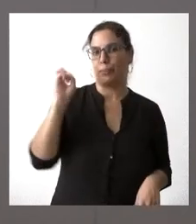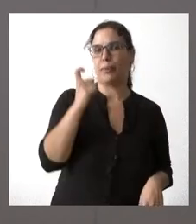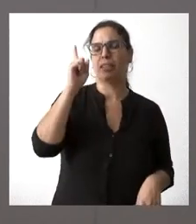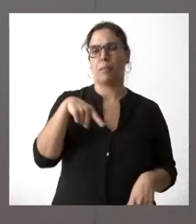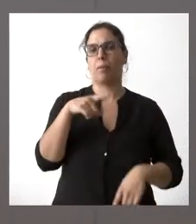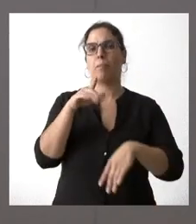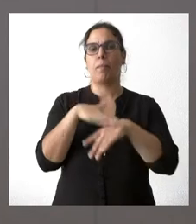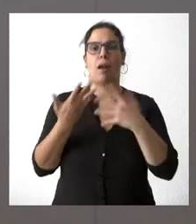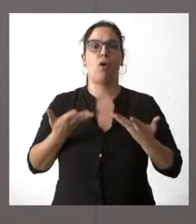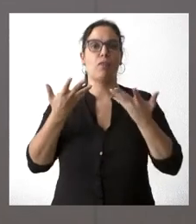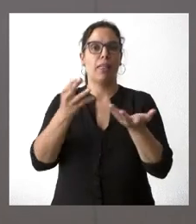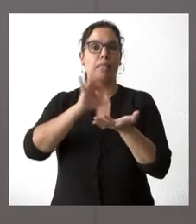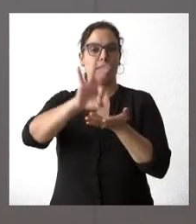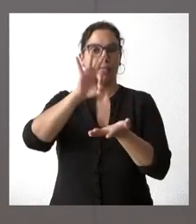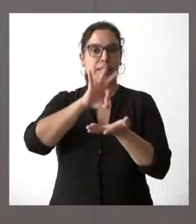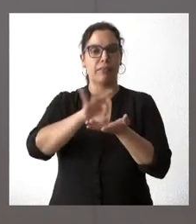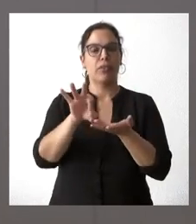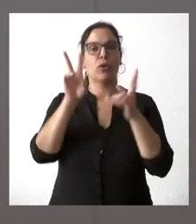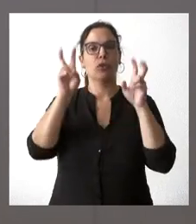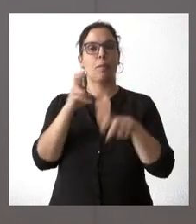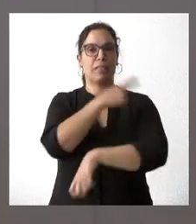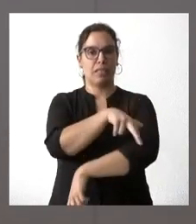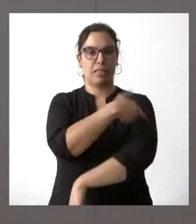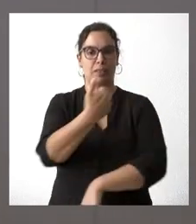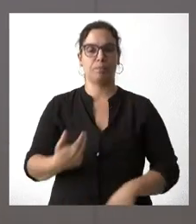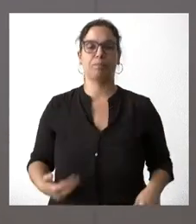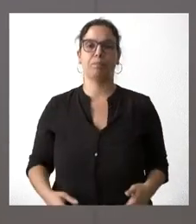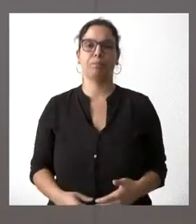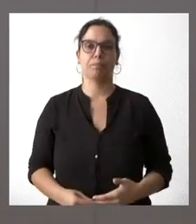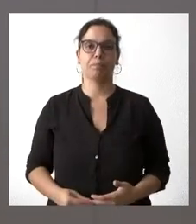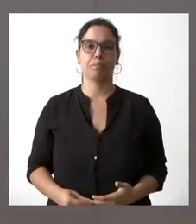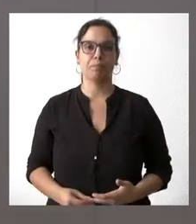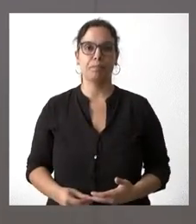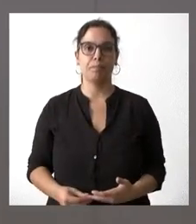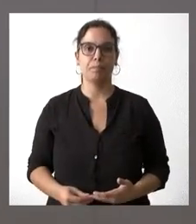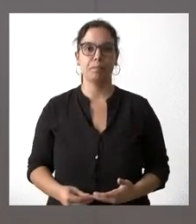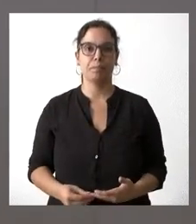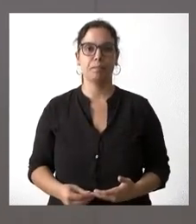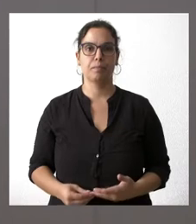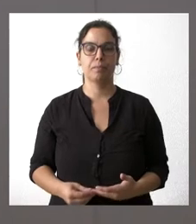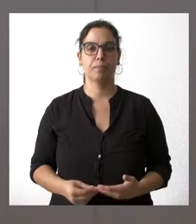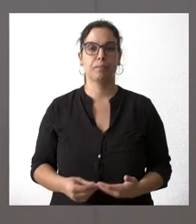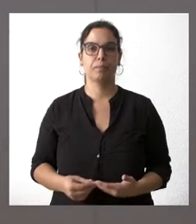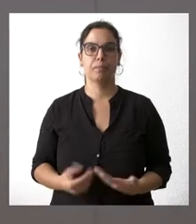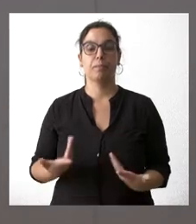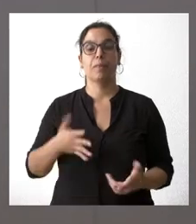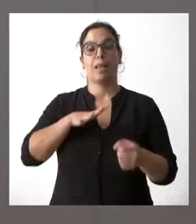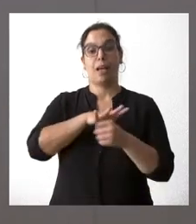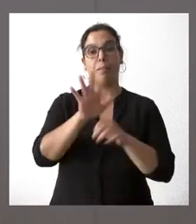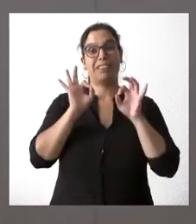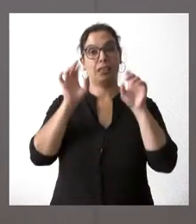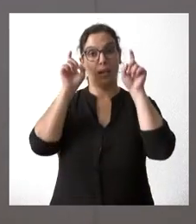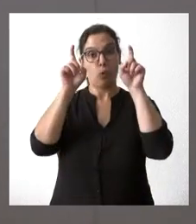el servicio en materia sanitaria. Avanzando en el ámbito ya educativo,